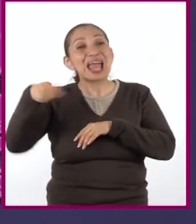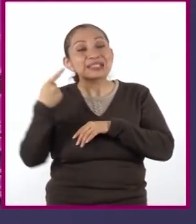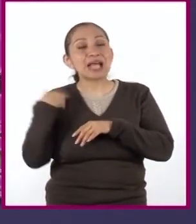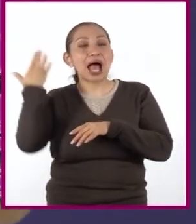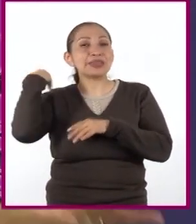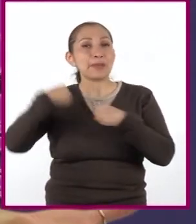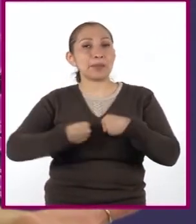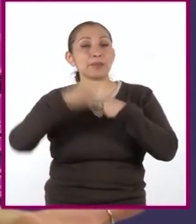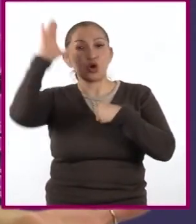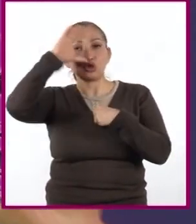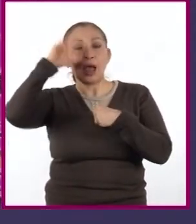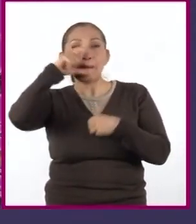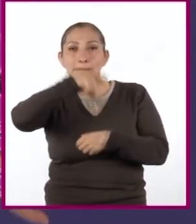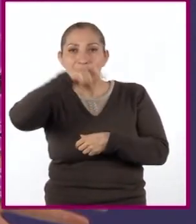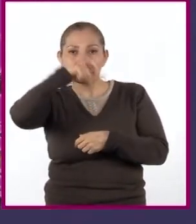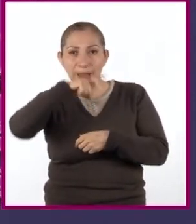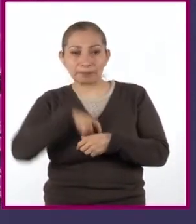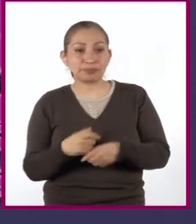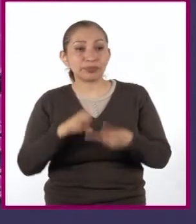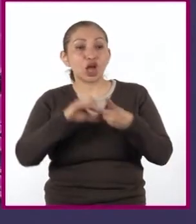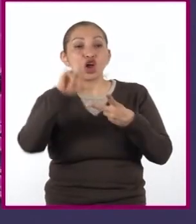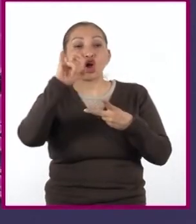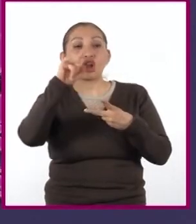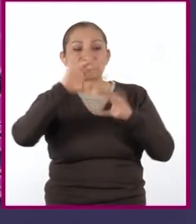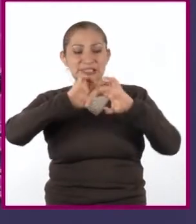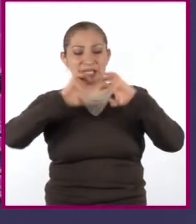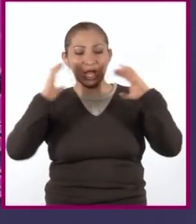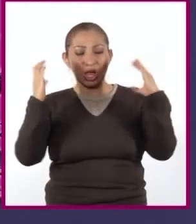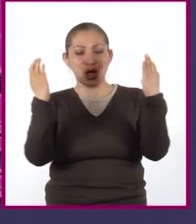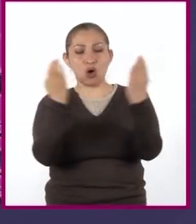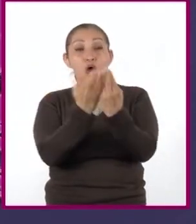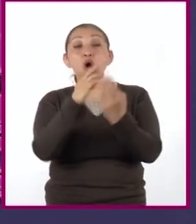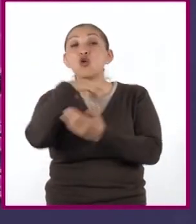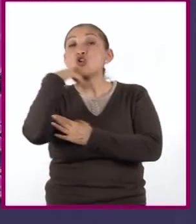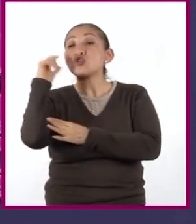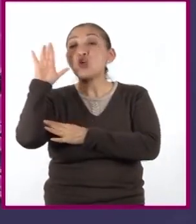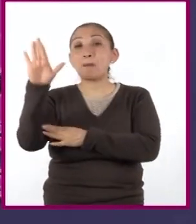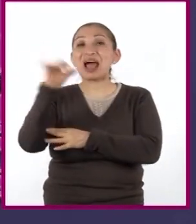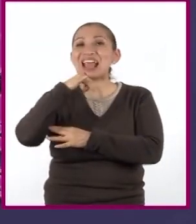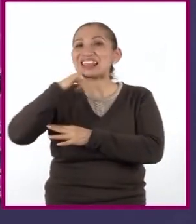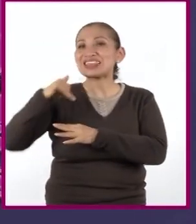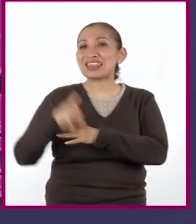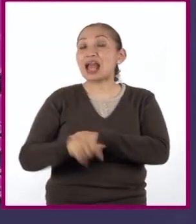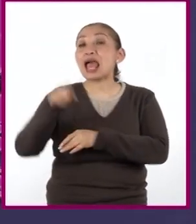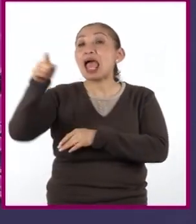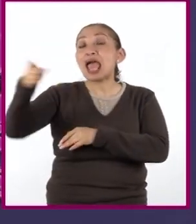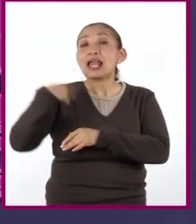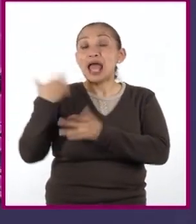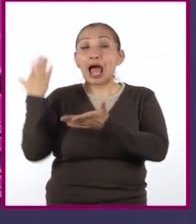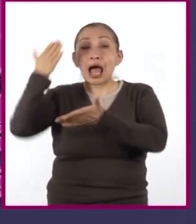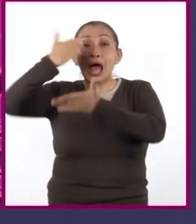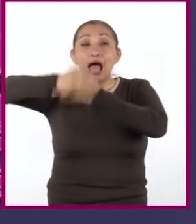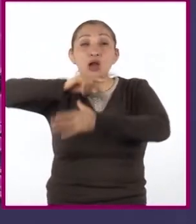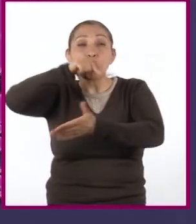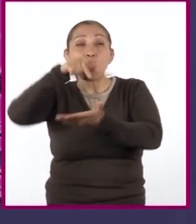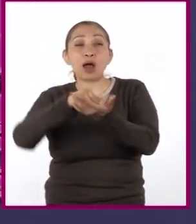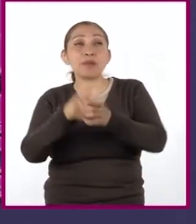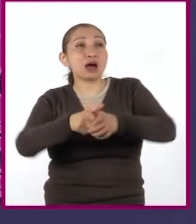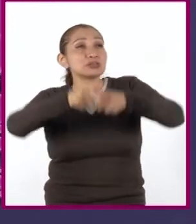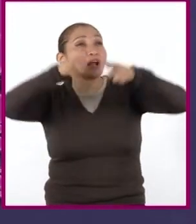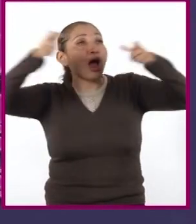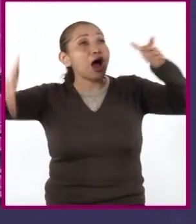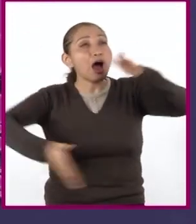habitada por la cultura maya. El Coliseo, ubicado en Roma, Italia, fue el anfiteatro más grande